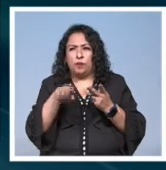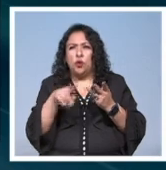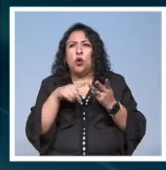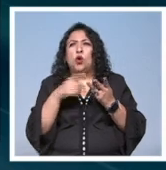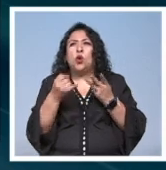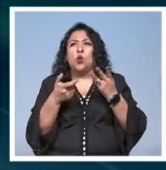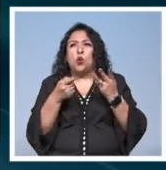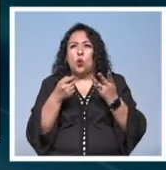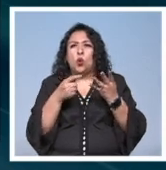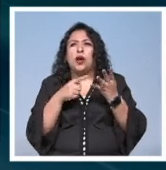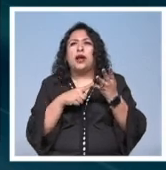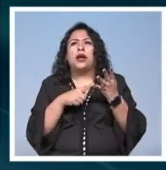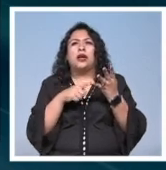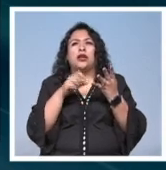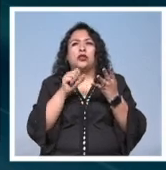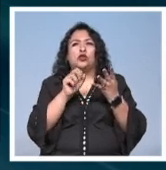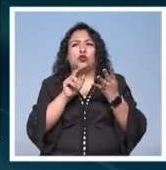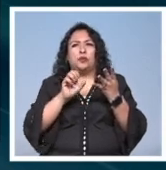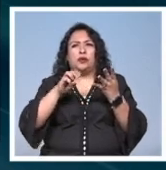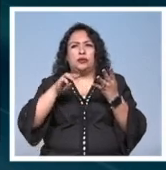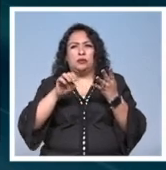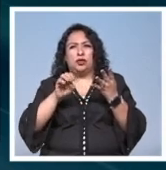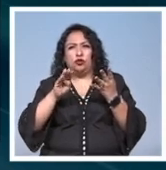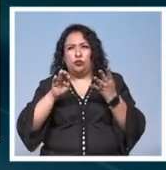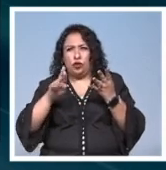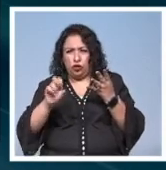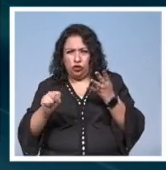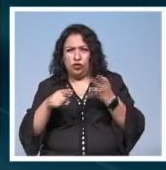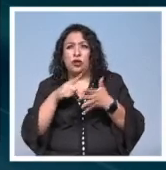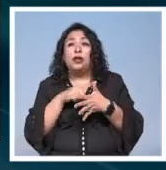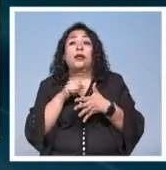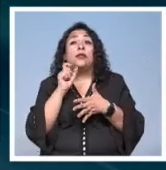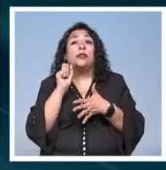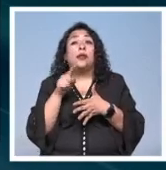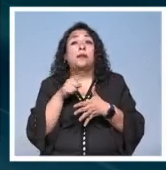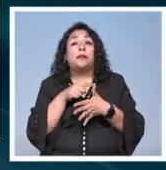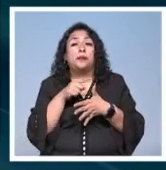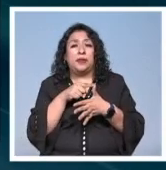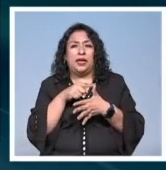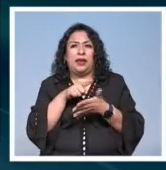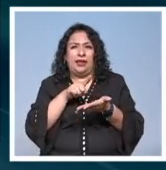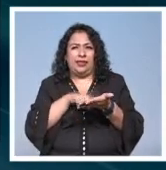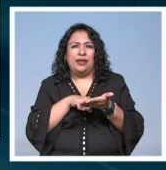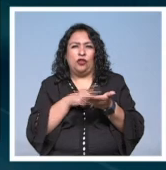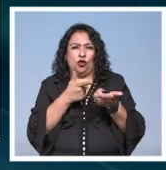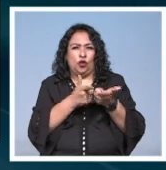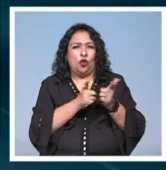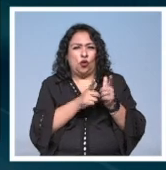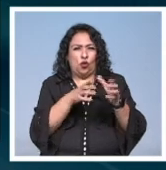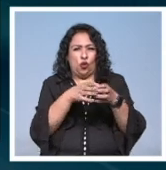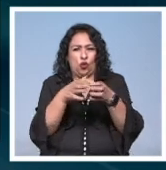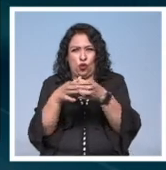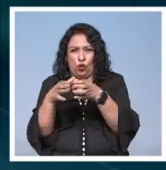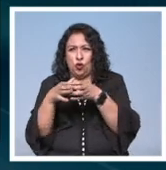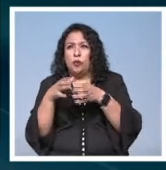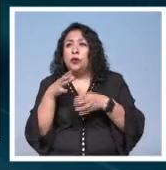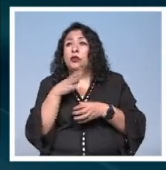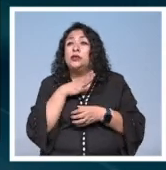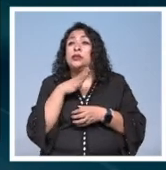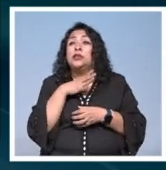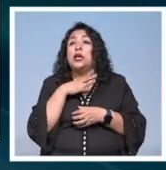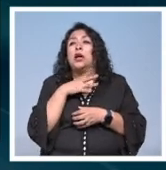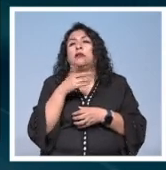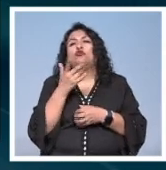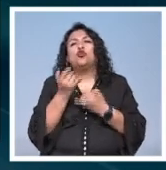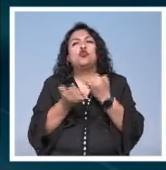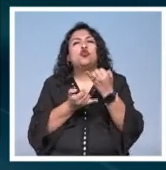videojuegos de Super Smash Bros va a haber también dentro de estos colectivos pues tenemos una zona